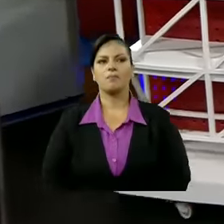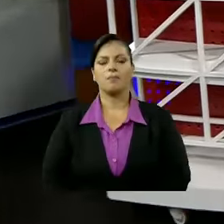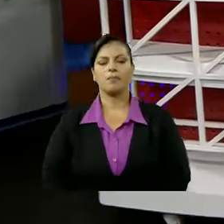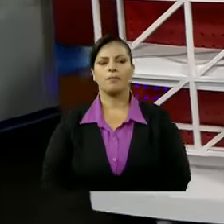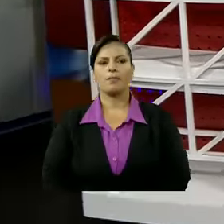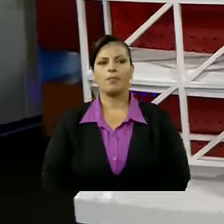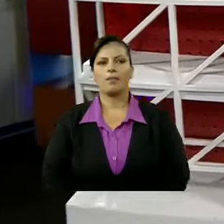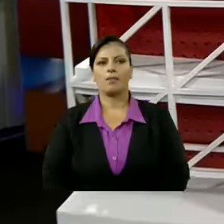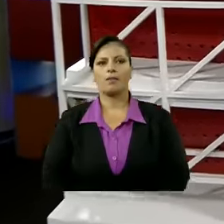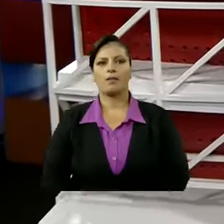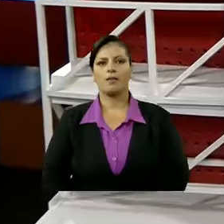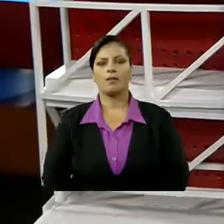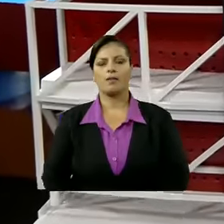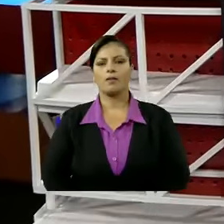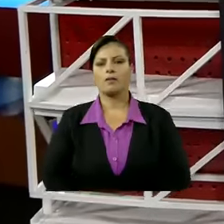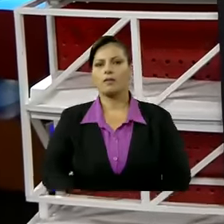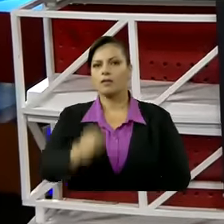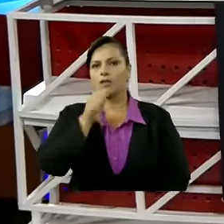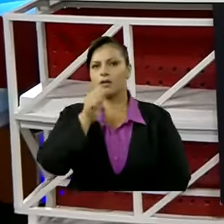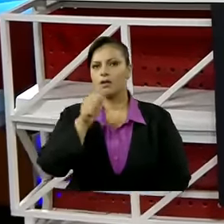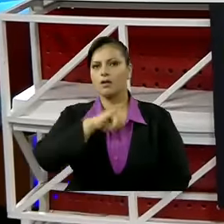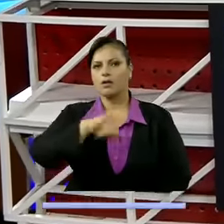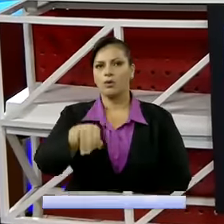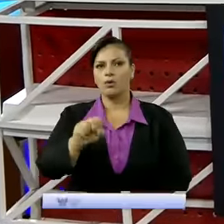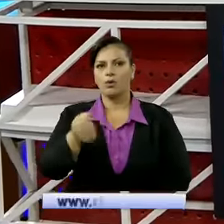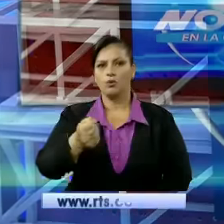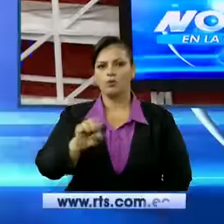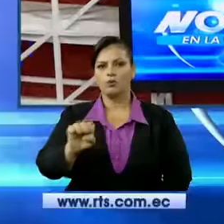Ah, José Morales estamos, ¿no? Con José Morales otra vez.